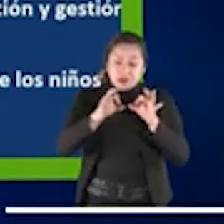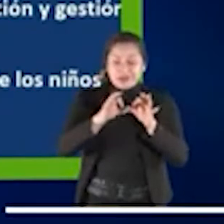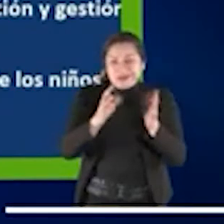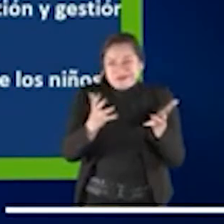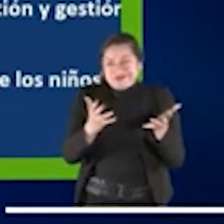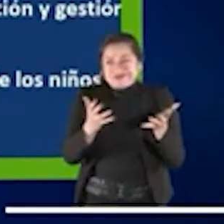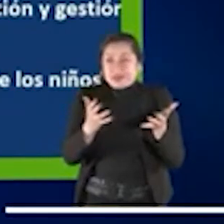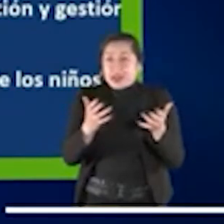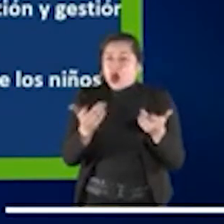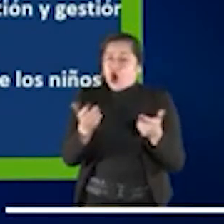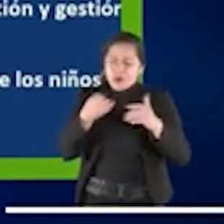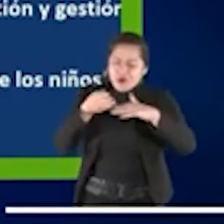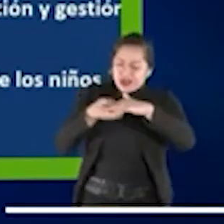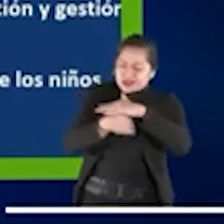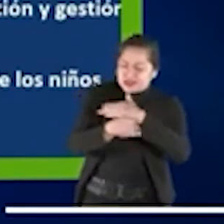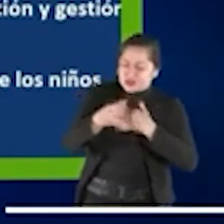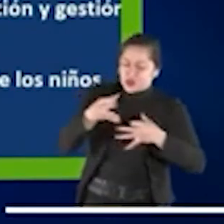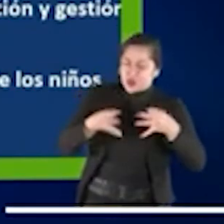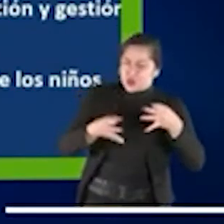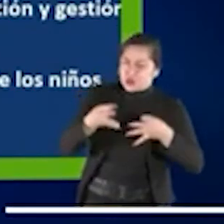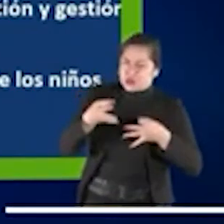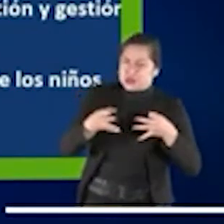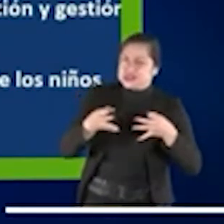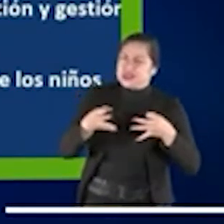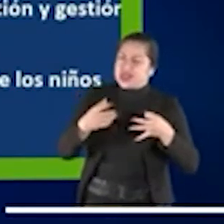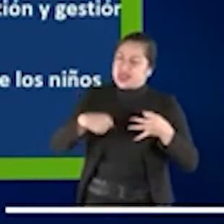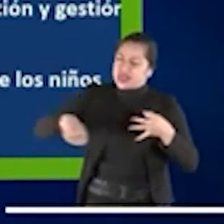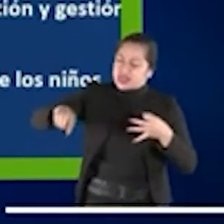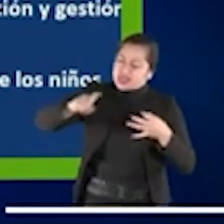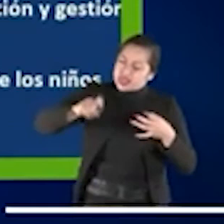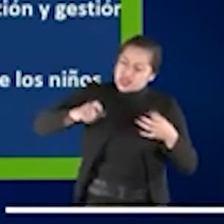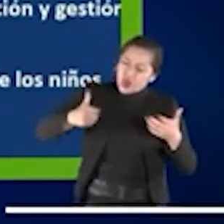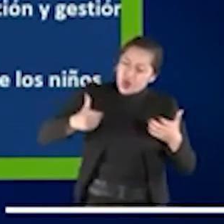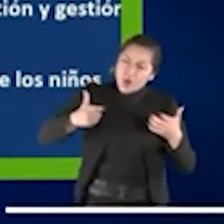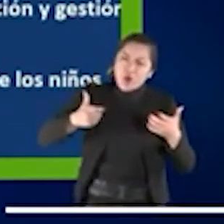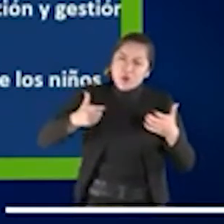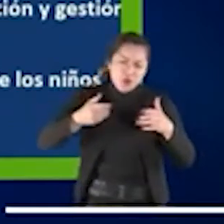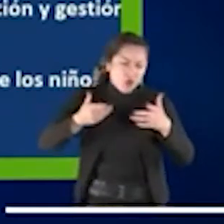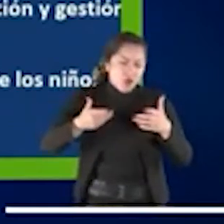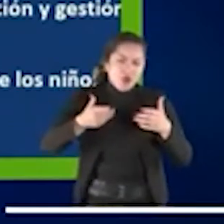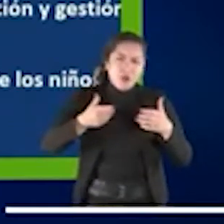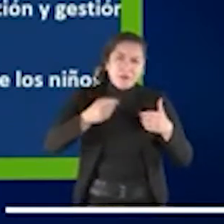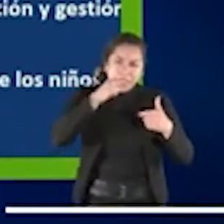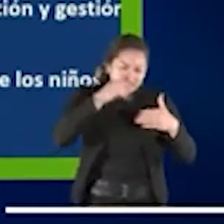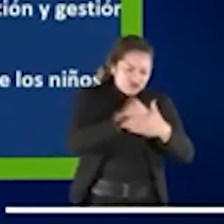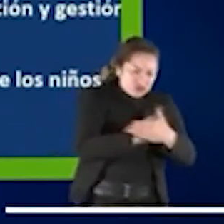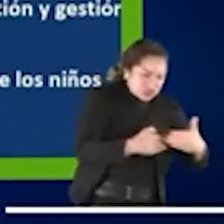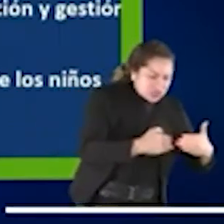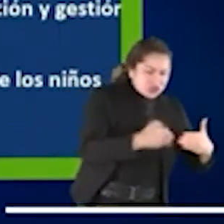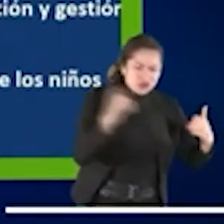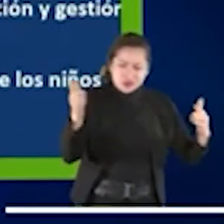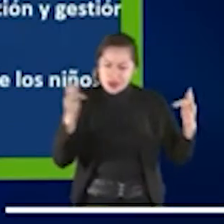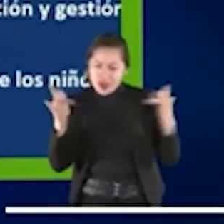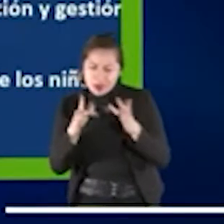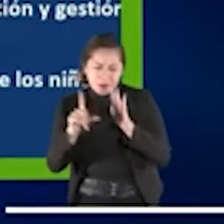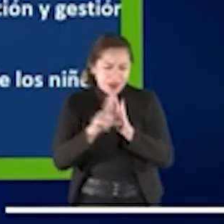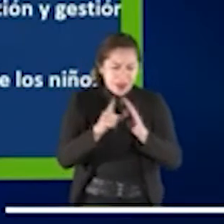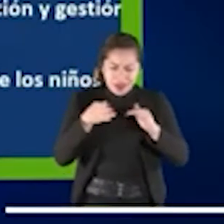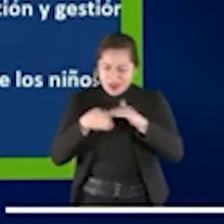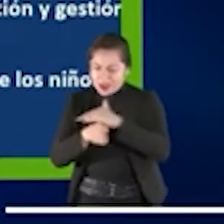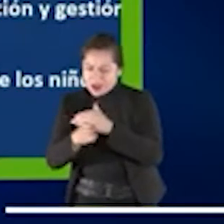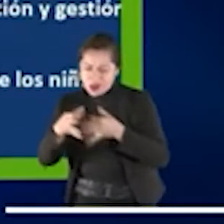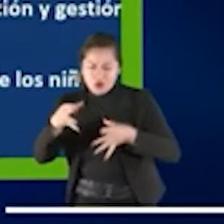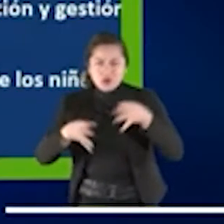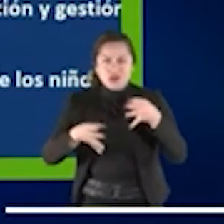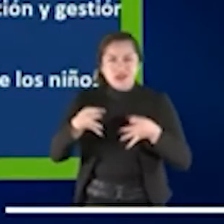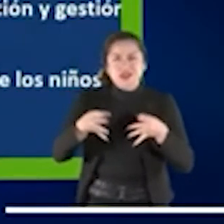se puede concretizar, se puede simplificar el acceso a la justicia, simplificar la